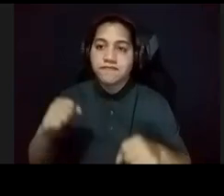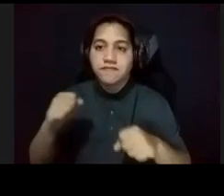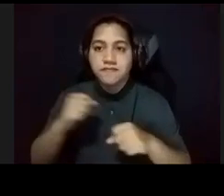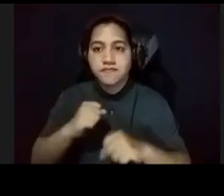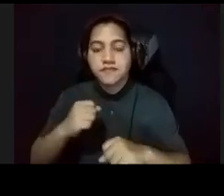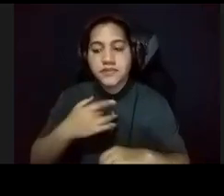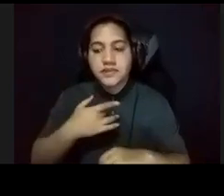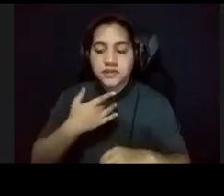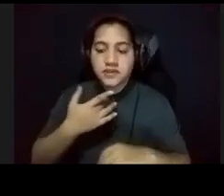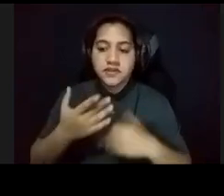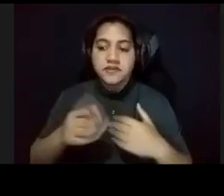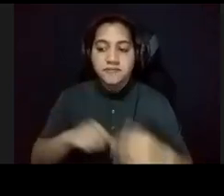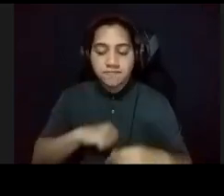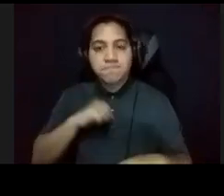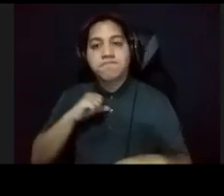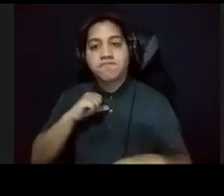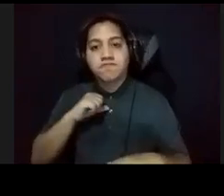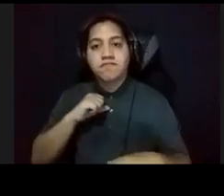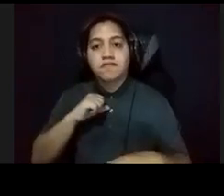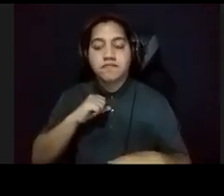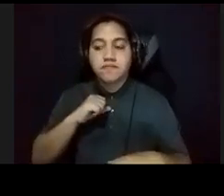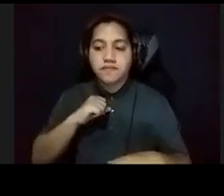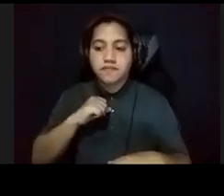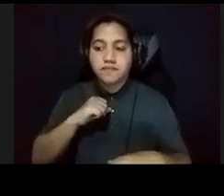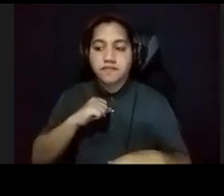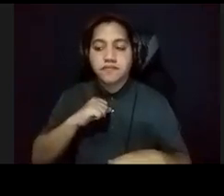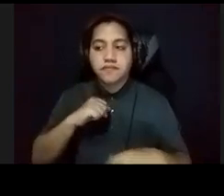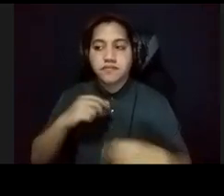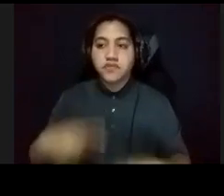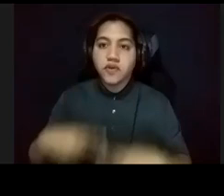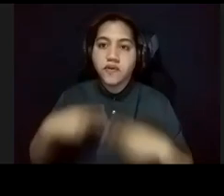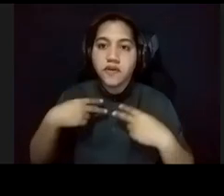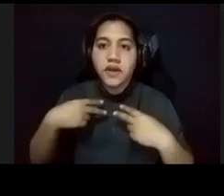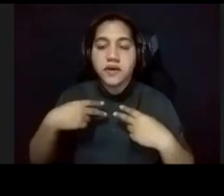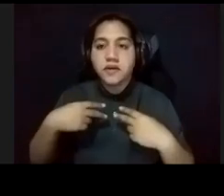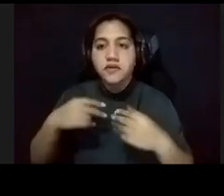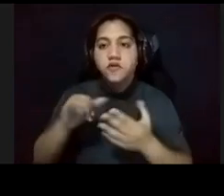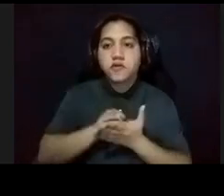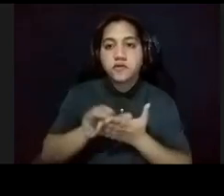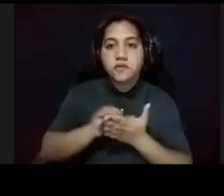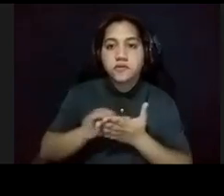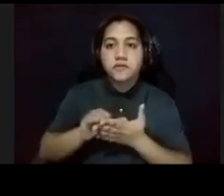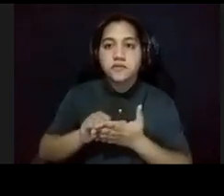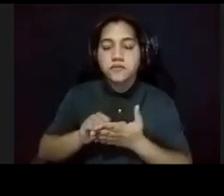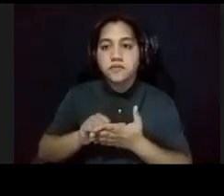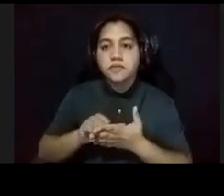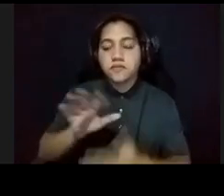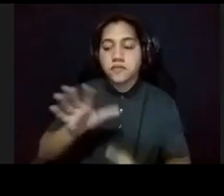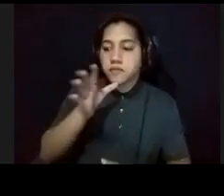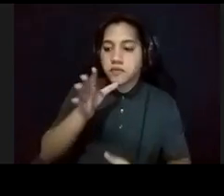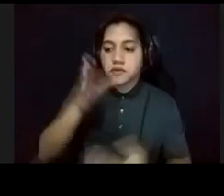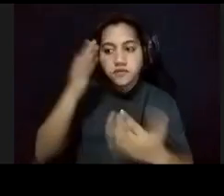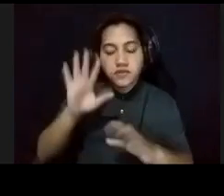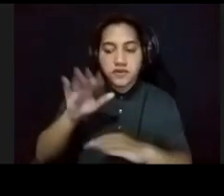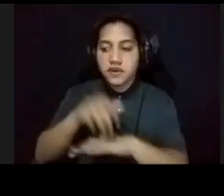sentía, muy, muy orgulloso, él dice, que cuando fueron a vivir, cuando vivieron, en Nueva York, pues, su mamá, no sabía hablar